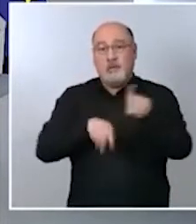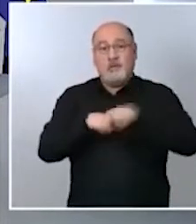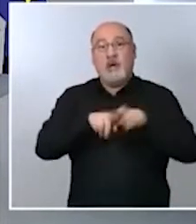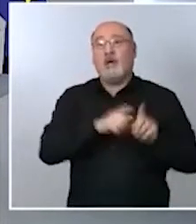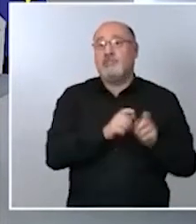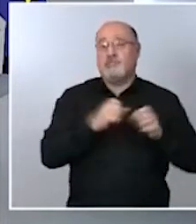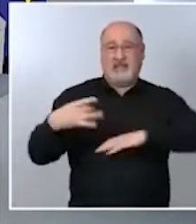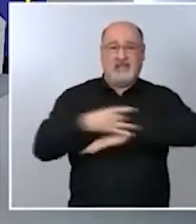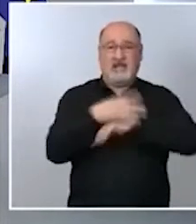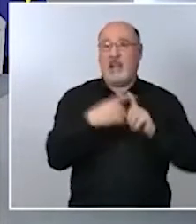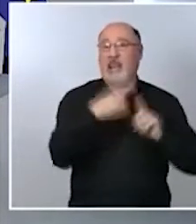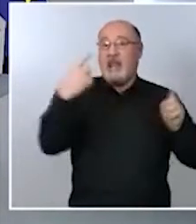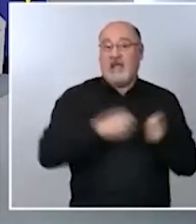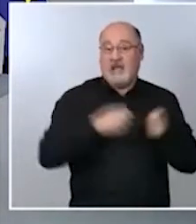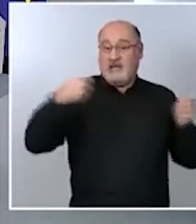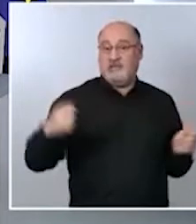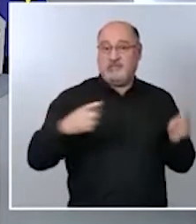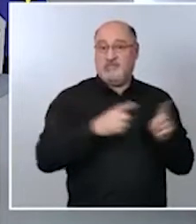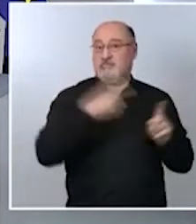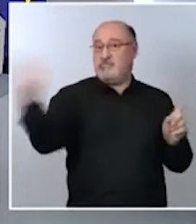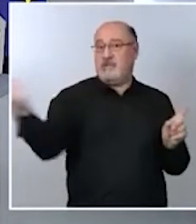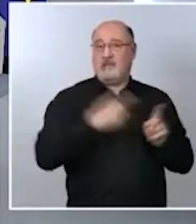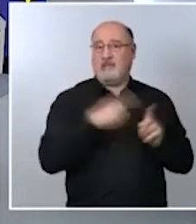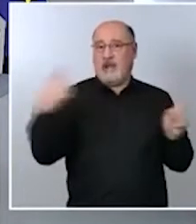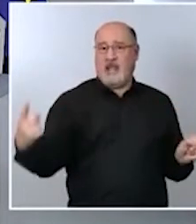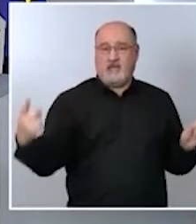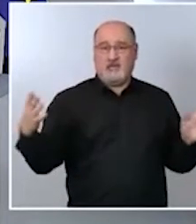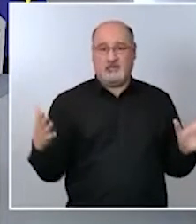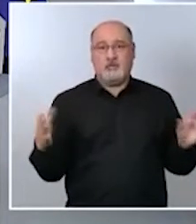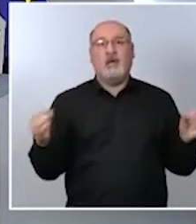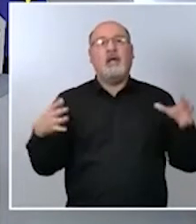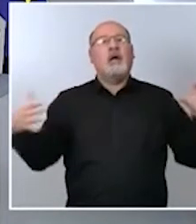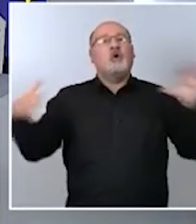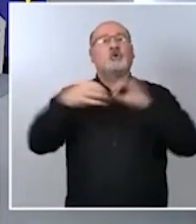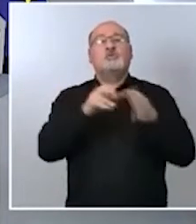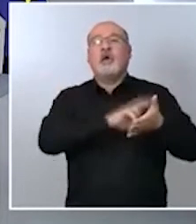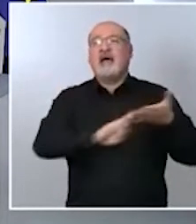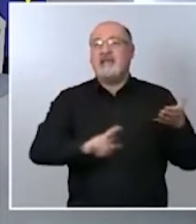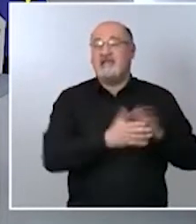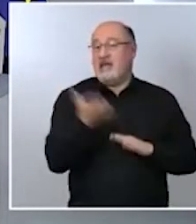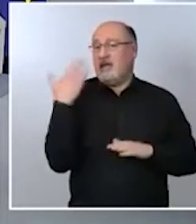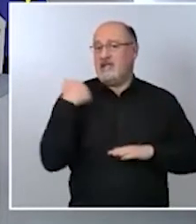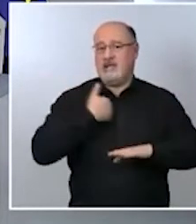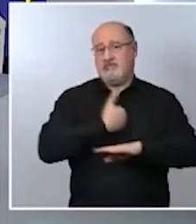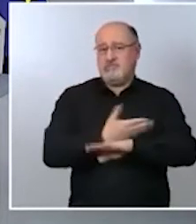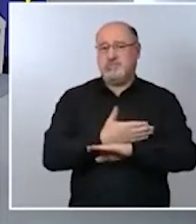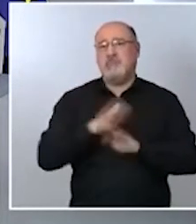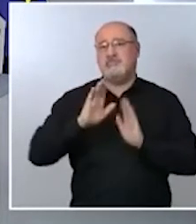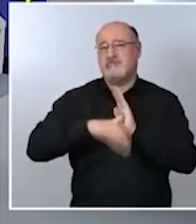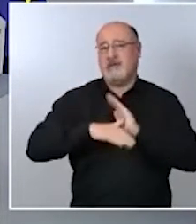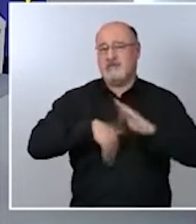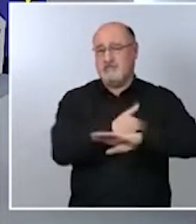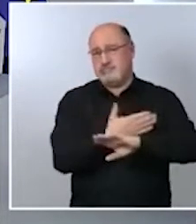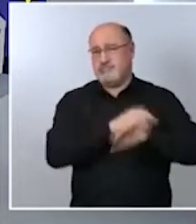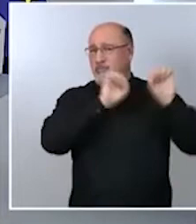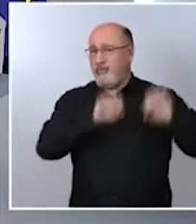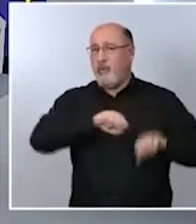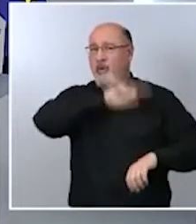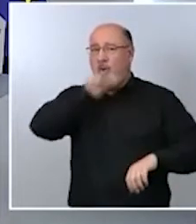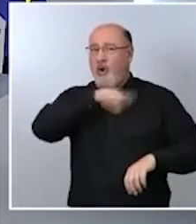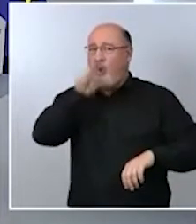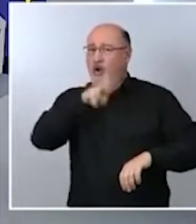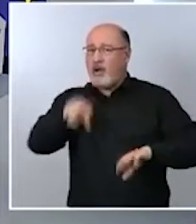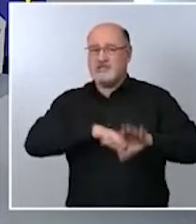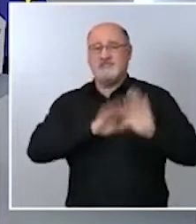me gustaría saber cómo están en estos momentos las conexiones con Galicia porque ayer hubo retrasos de varias horas debería saber si están solucionadas esas dificultades